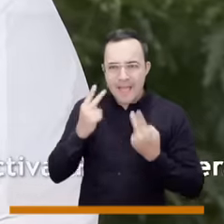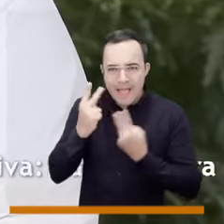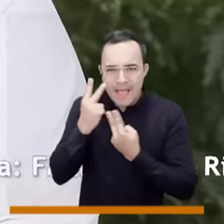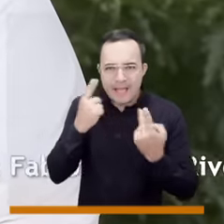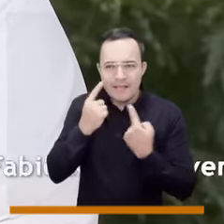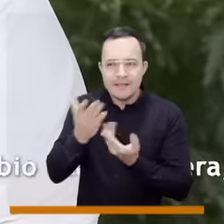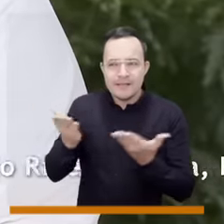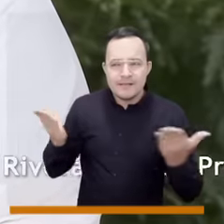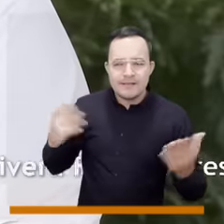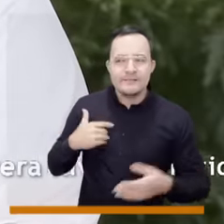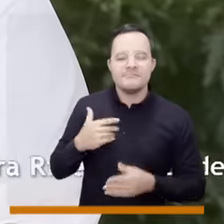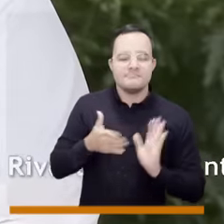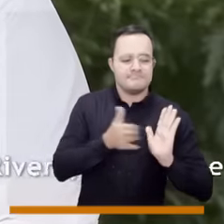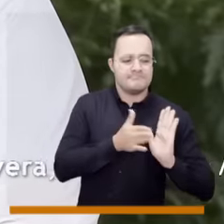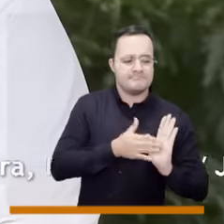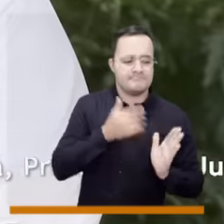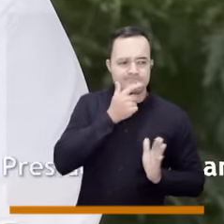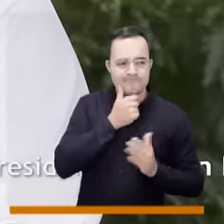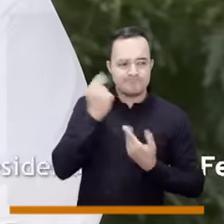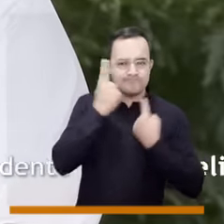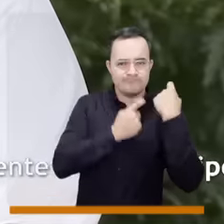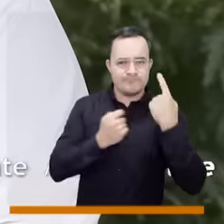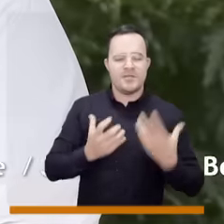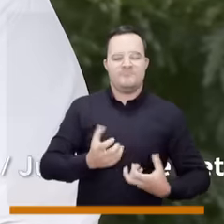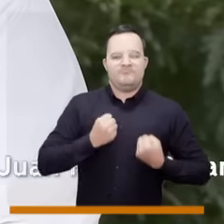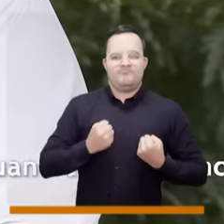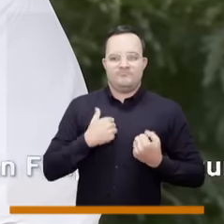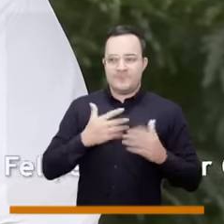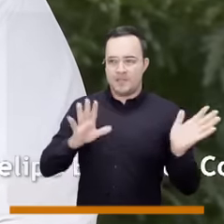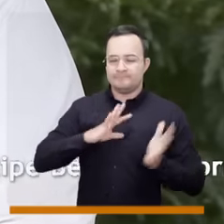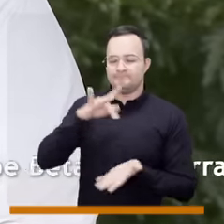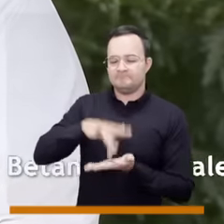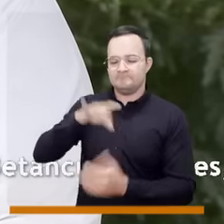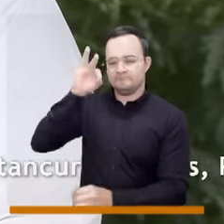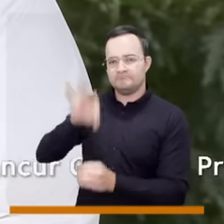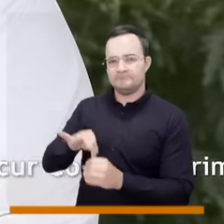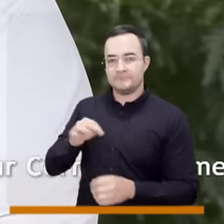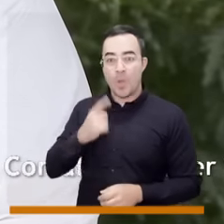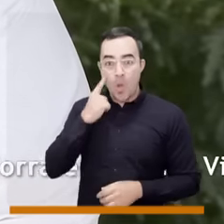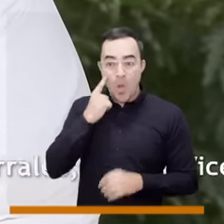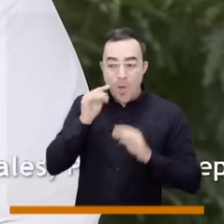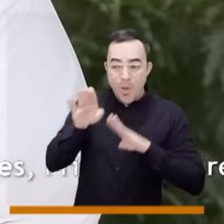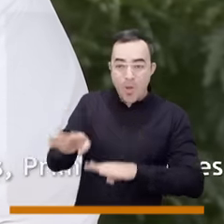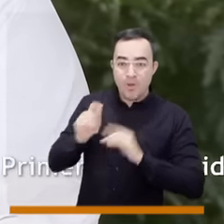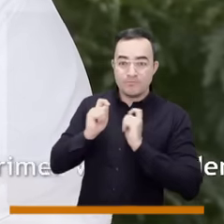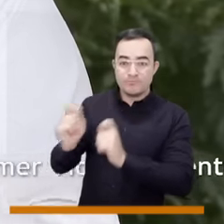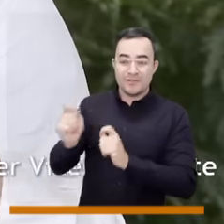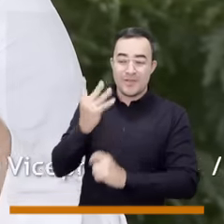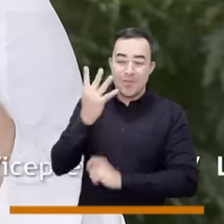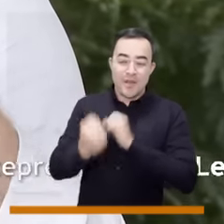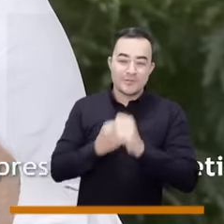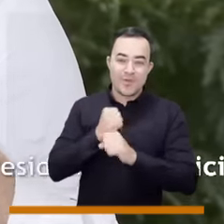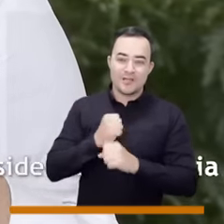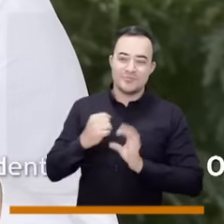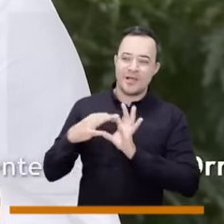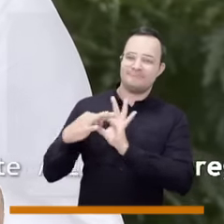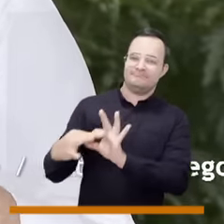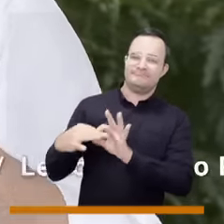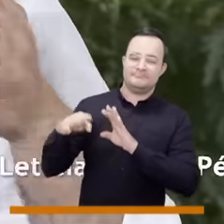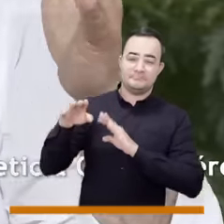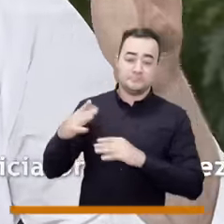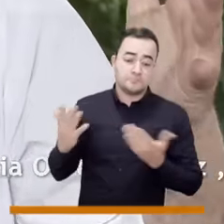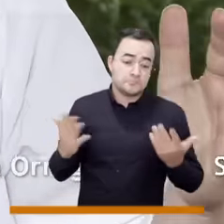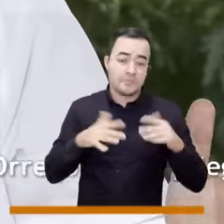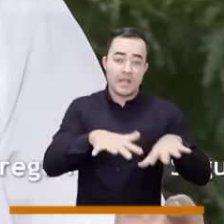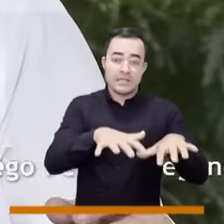propuestas, miren argumentos para que ustedes tengan la oportunidad de elegir a la persona que los va a representar durante cuatro años,